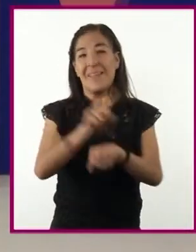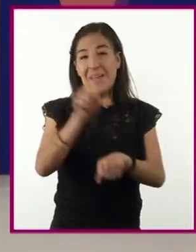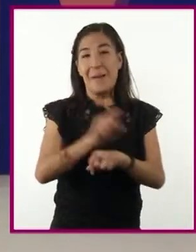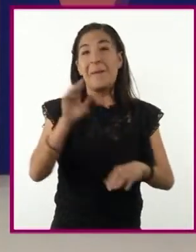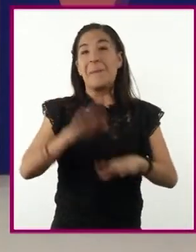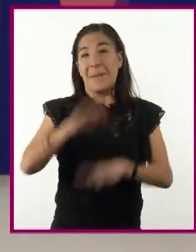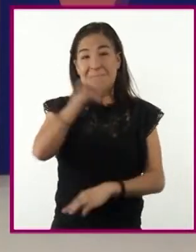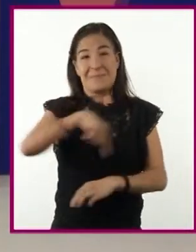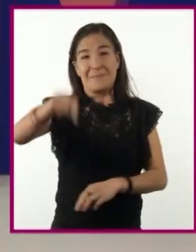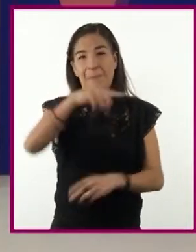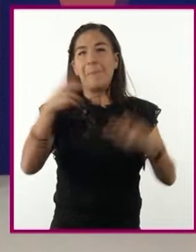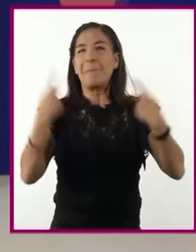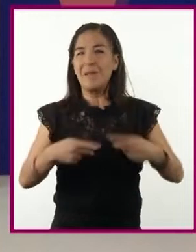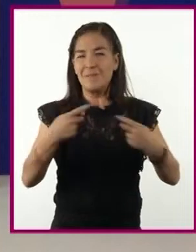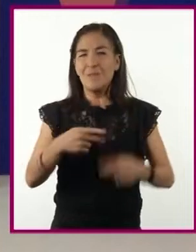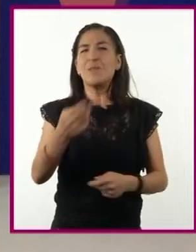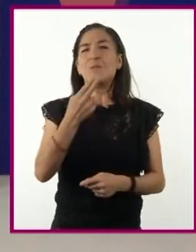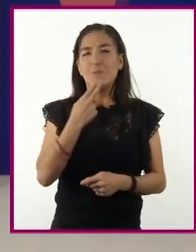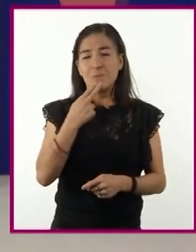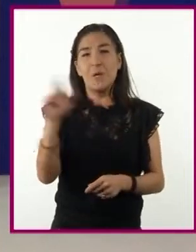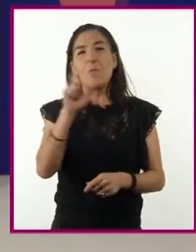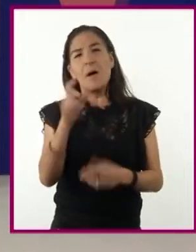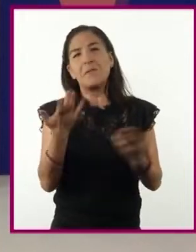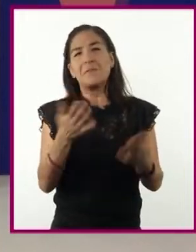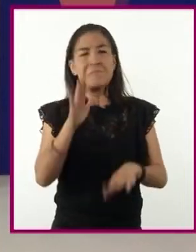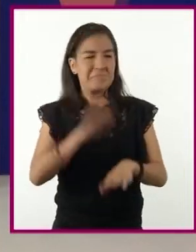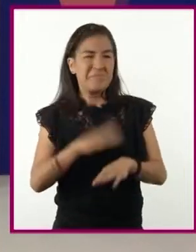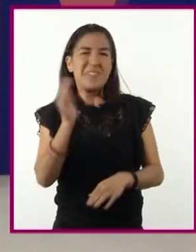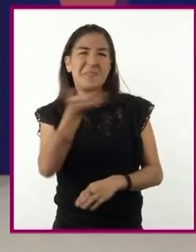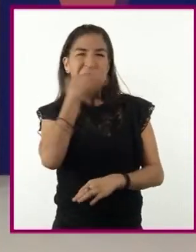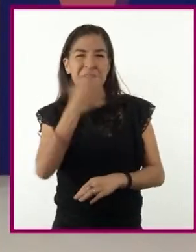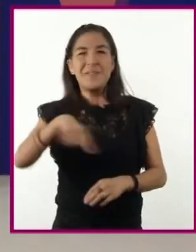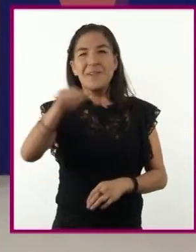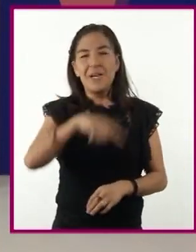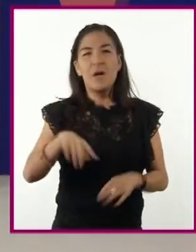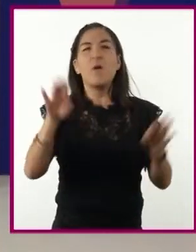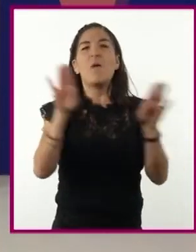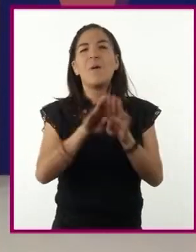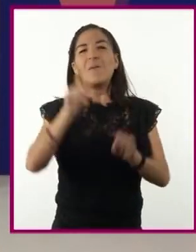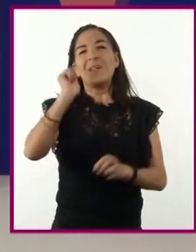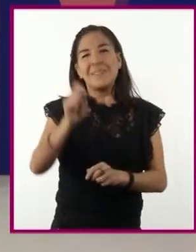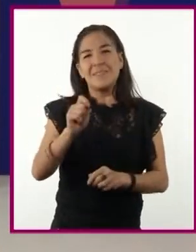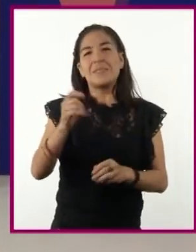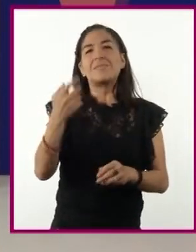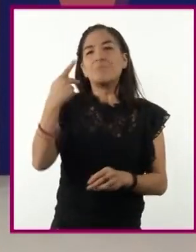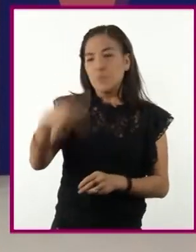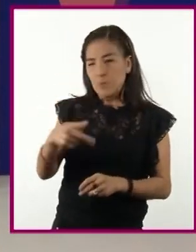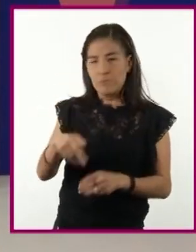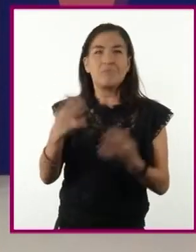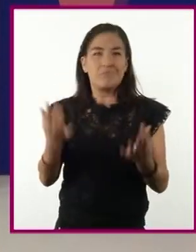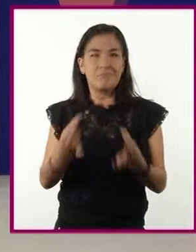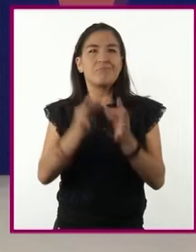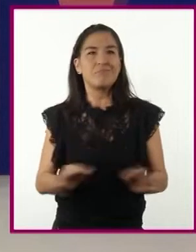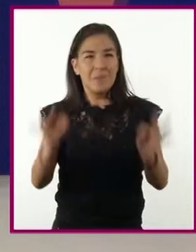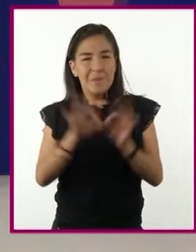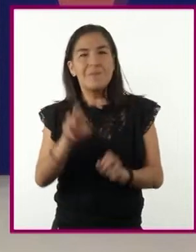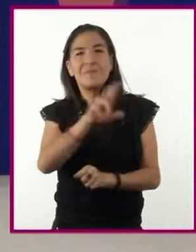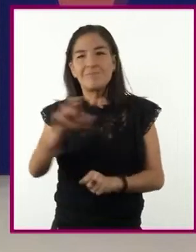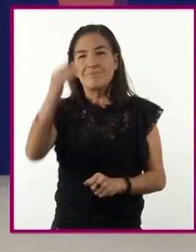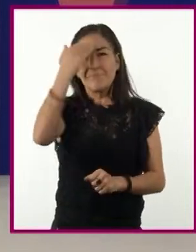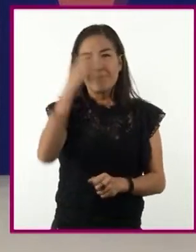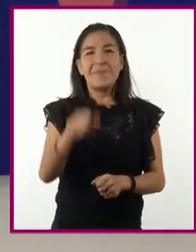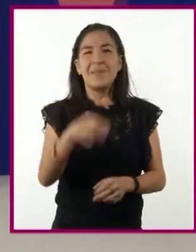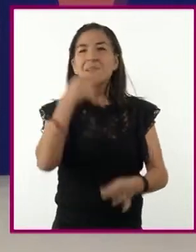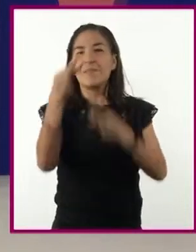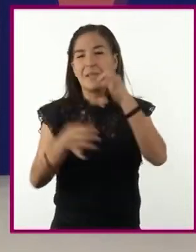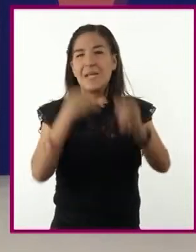de las personas, al realizarla de manera automática, nos alejamos de reconocer su importancia como un medio